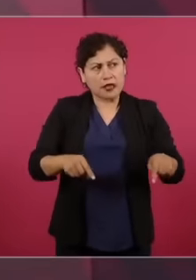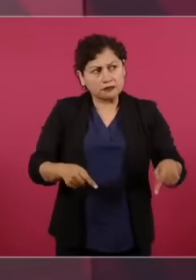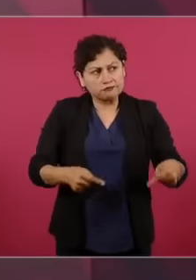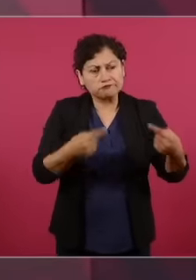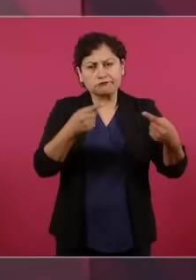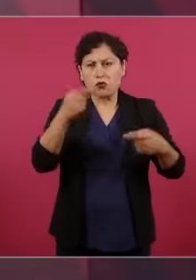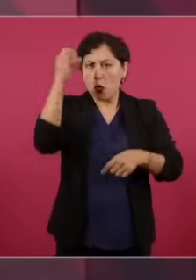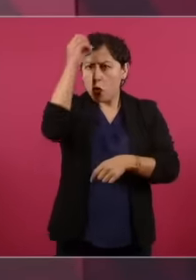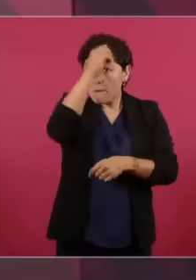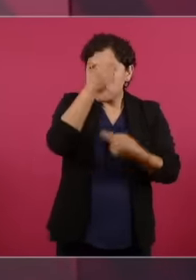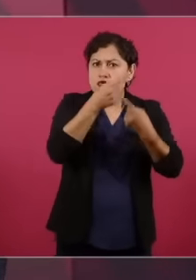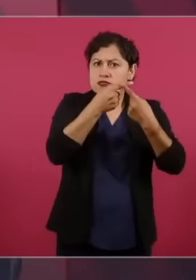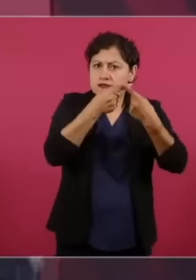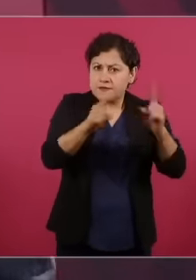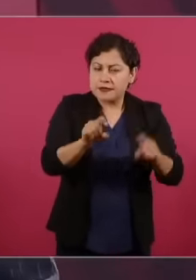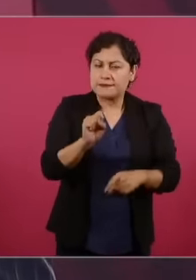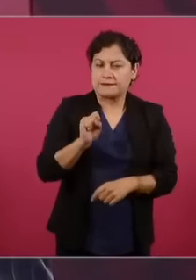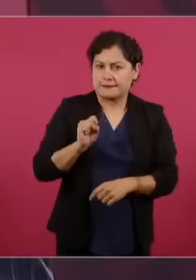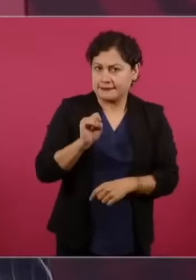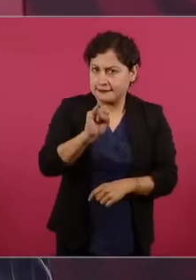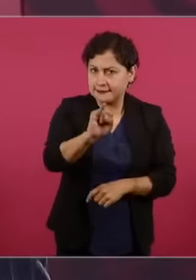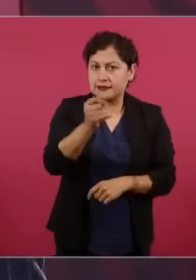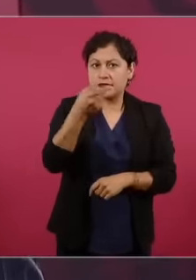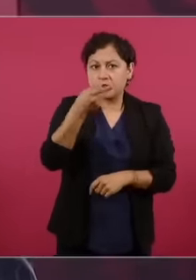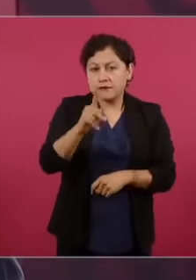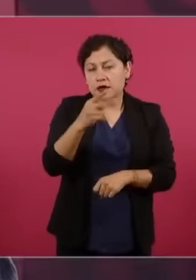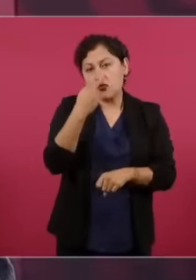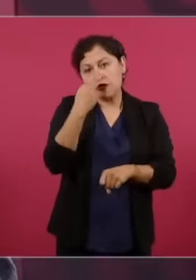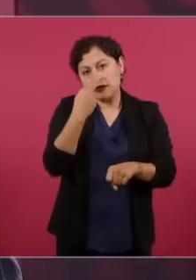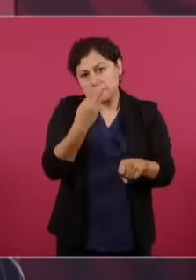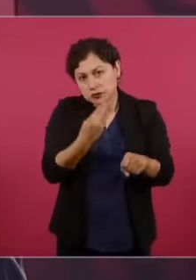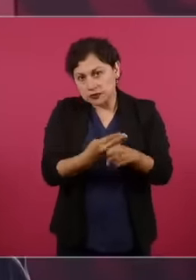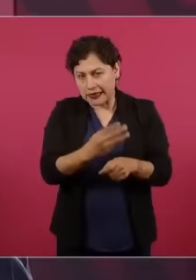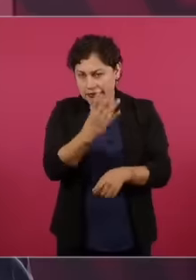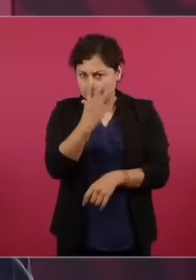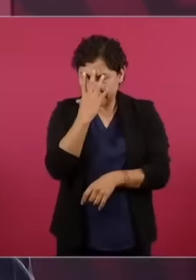responsable, seria Honesta